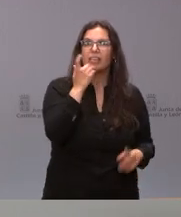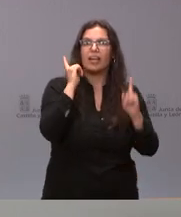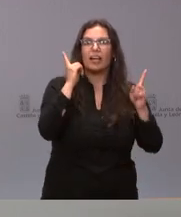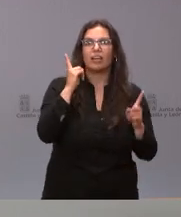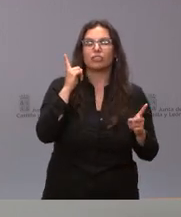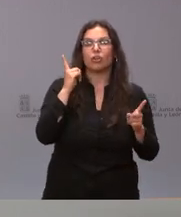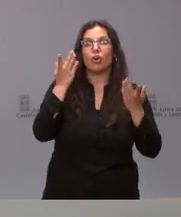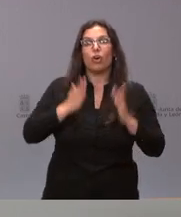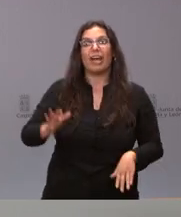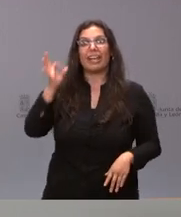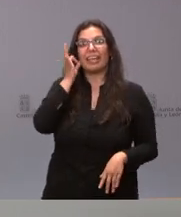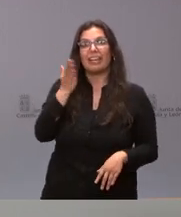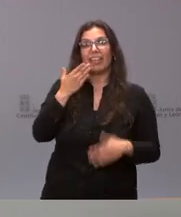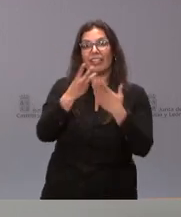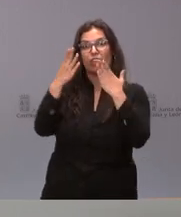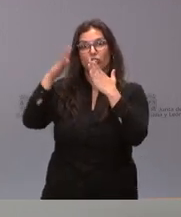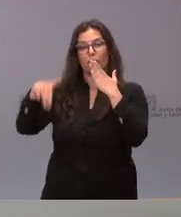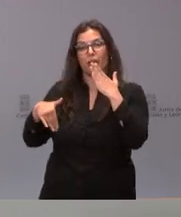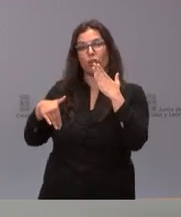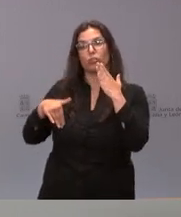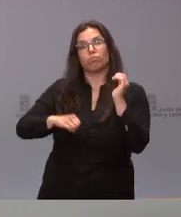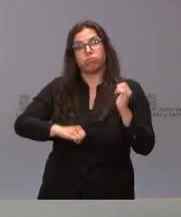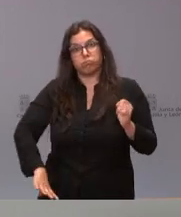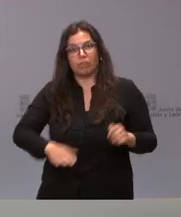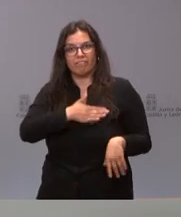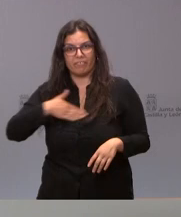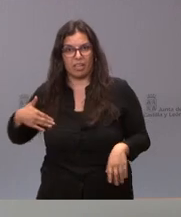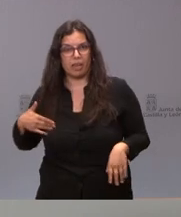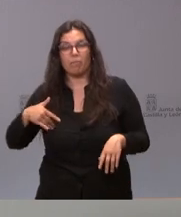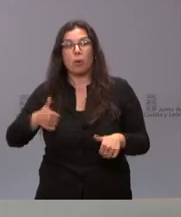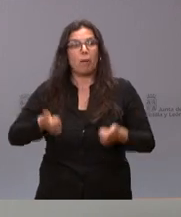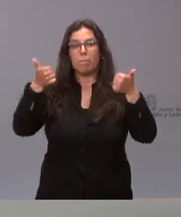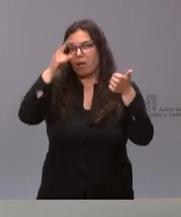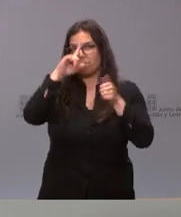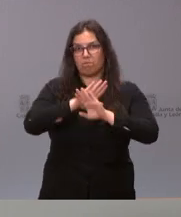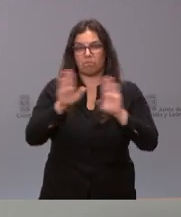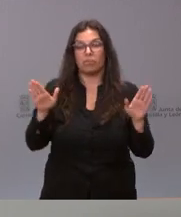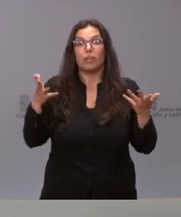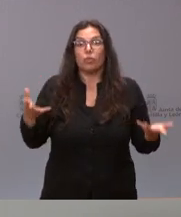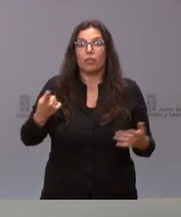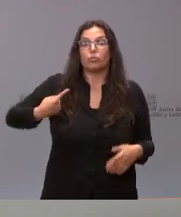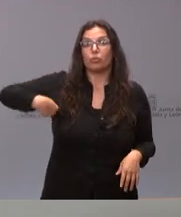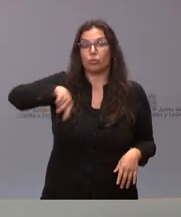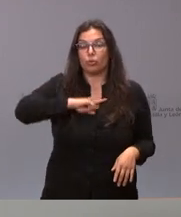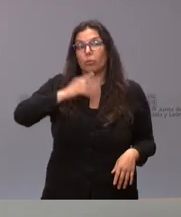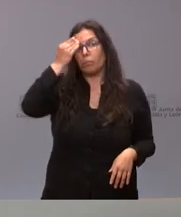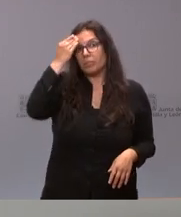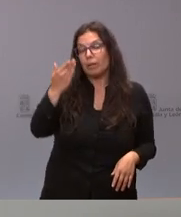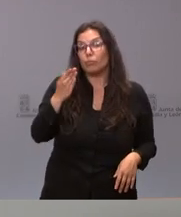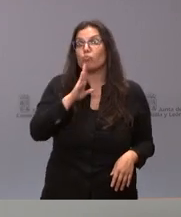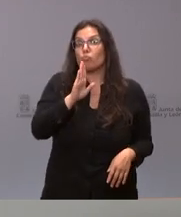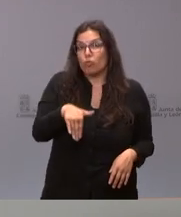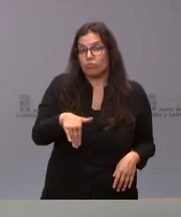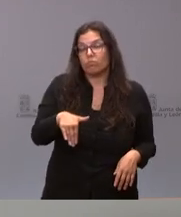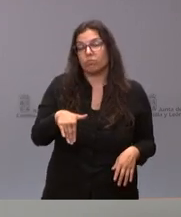sus hijas menores, pero no conocemos mucho más de ese proyecto de ley. Sí que nosotros, por tanto, creemos que hubiera sido bueno